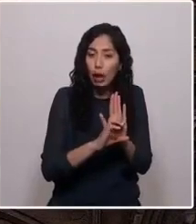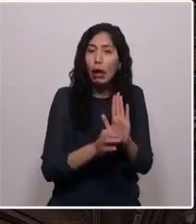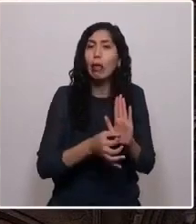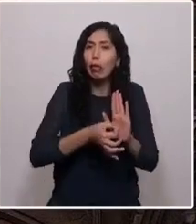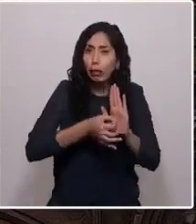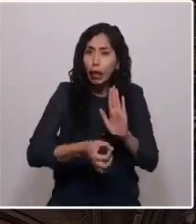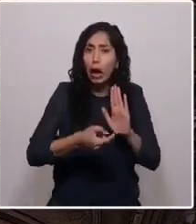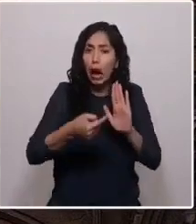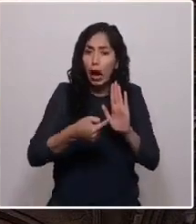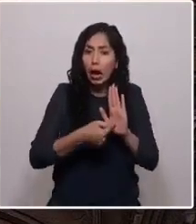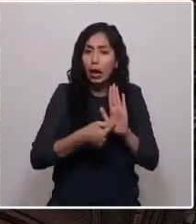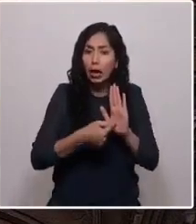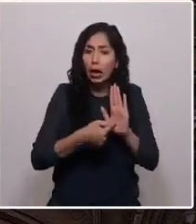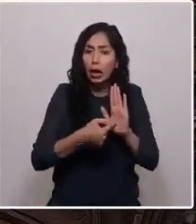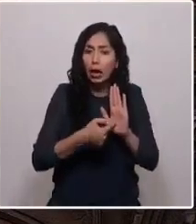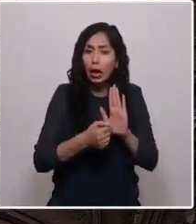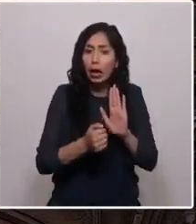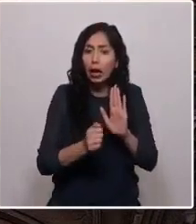el Estatuto del Mar.